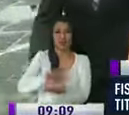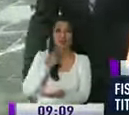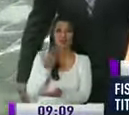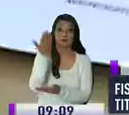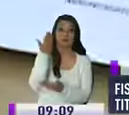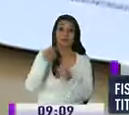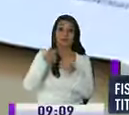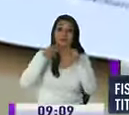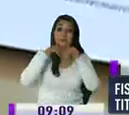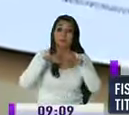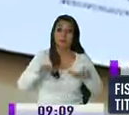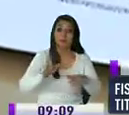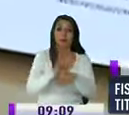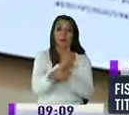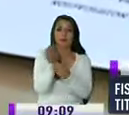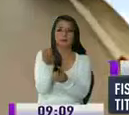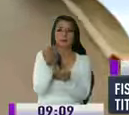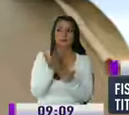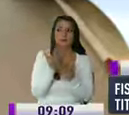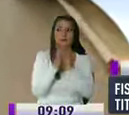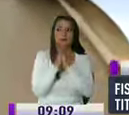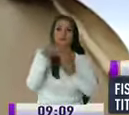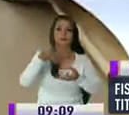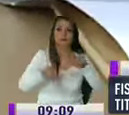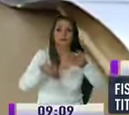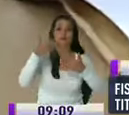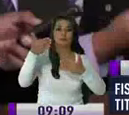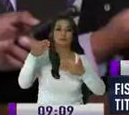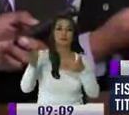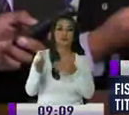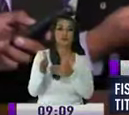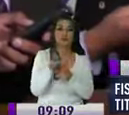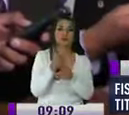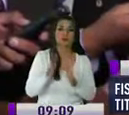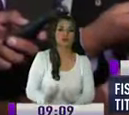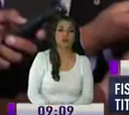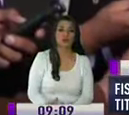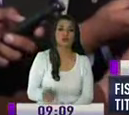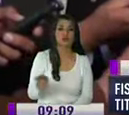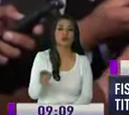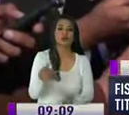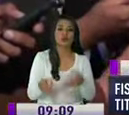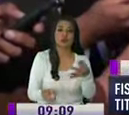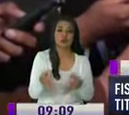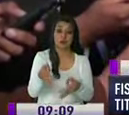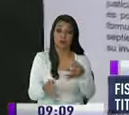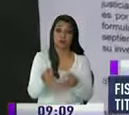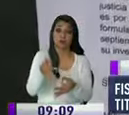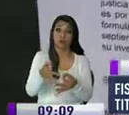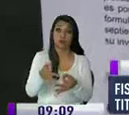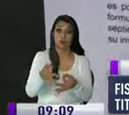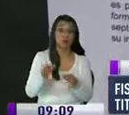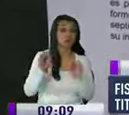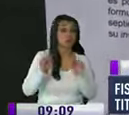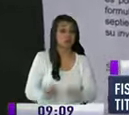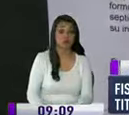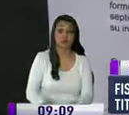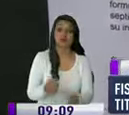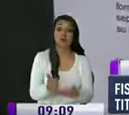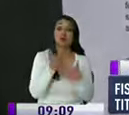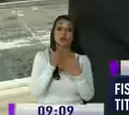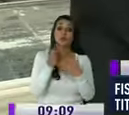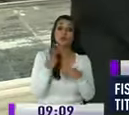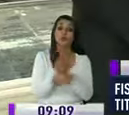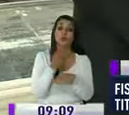septiembre para solicitar el juicio político en contra de Gustavo Yal presidente del consejo de la judicatura será útil en el acto